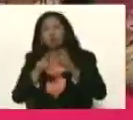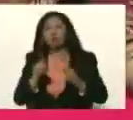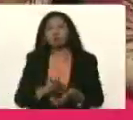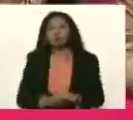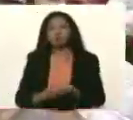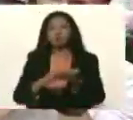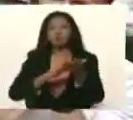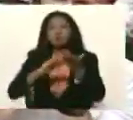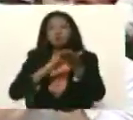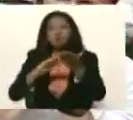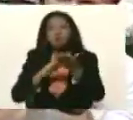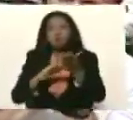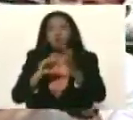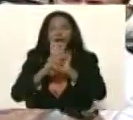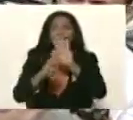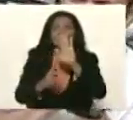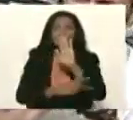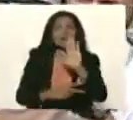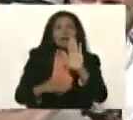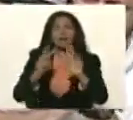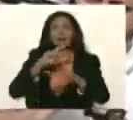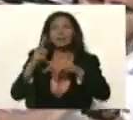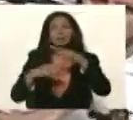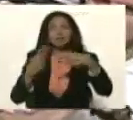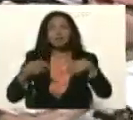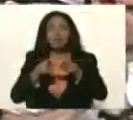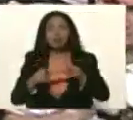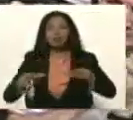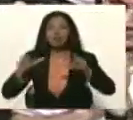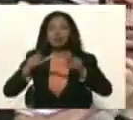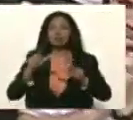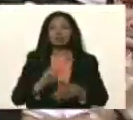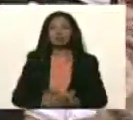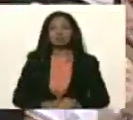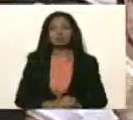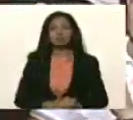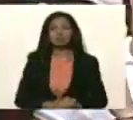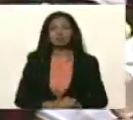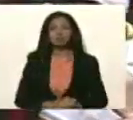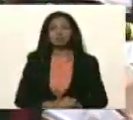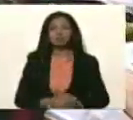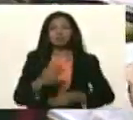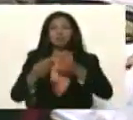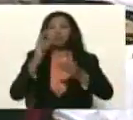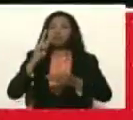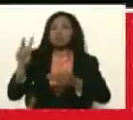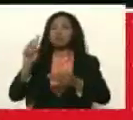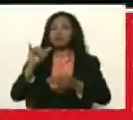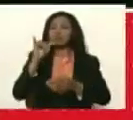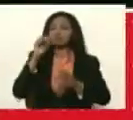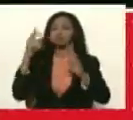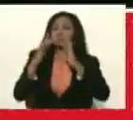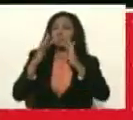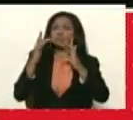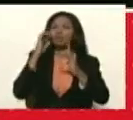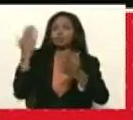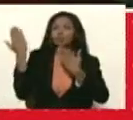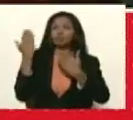recuperaron el parque recreacional del sur y hicieron ustedes no vieron la transmisión si